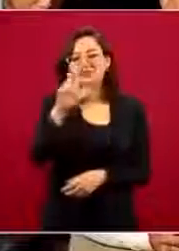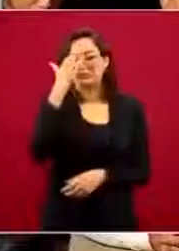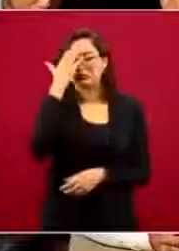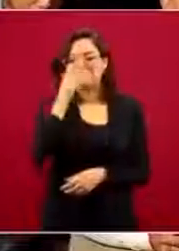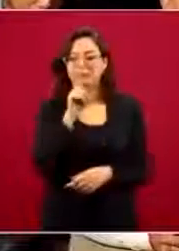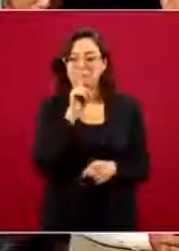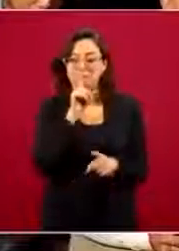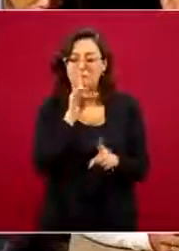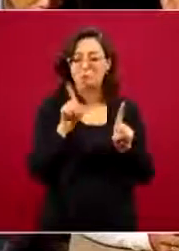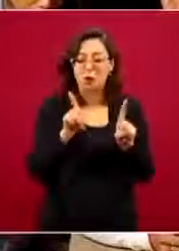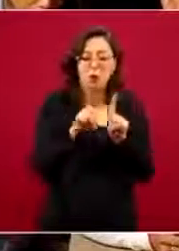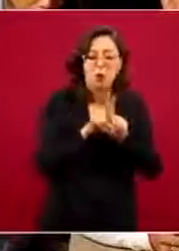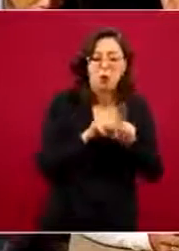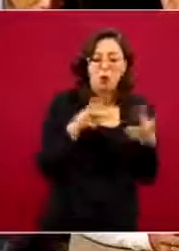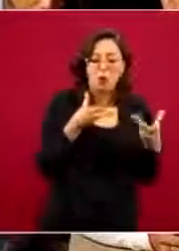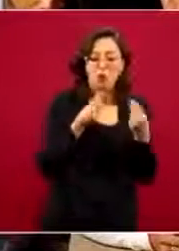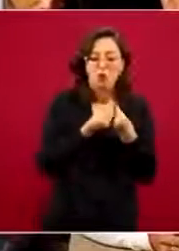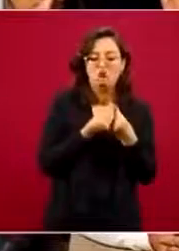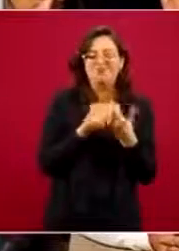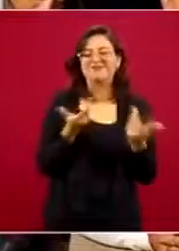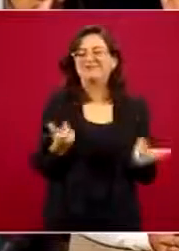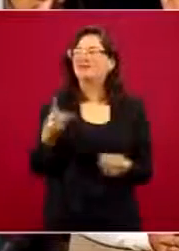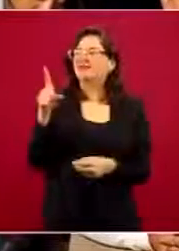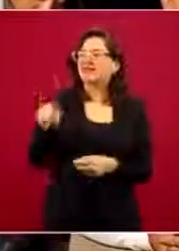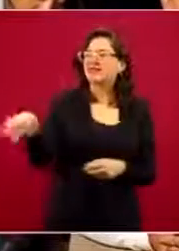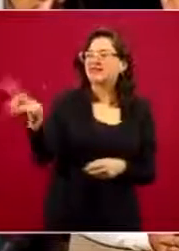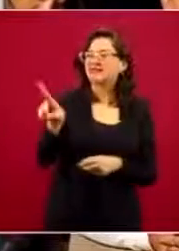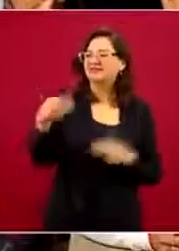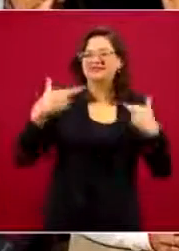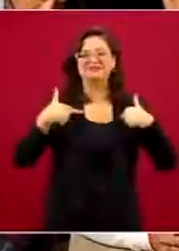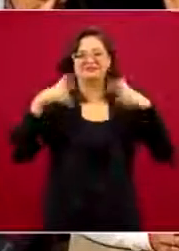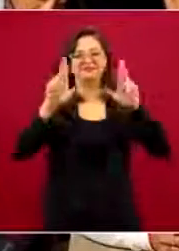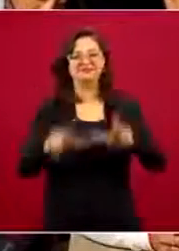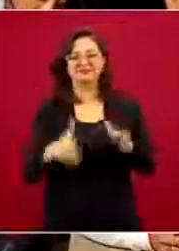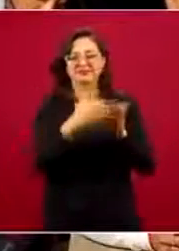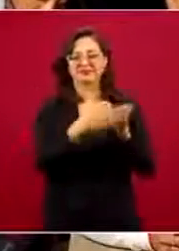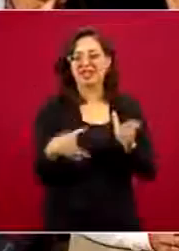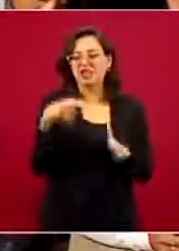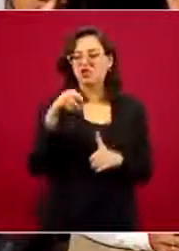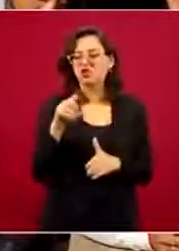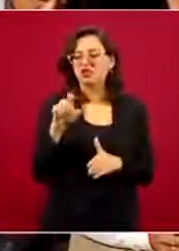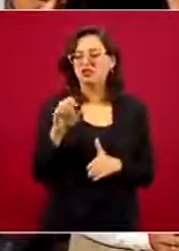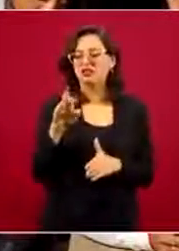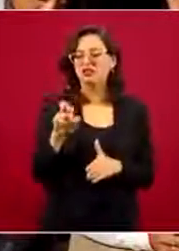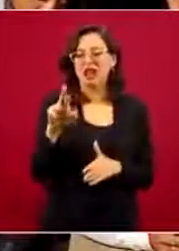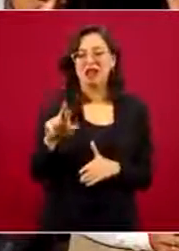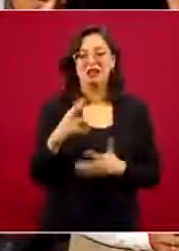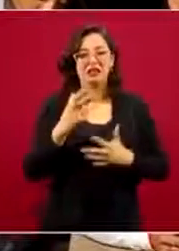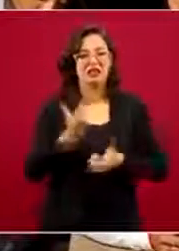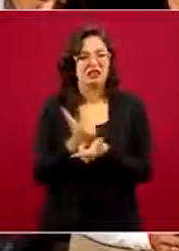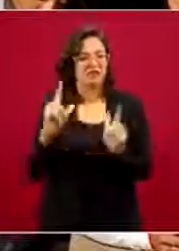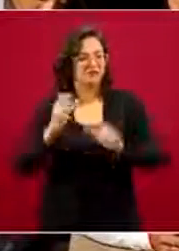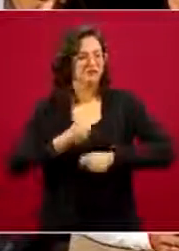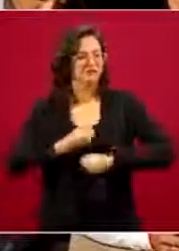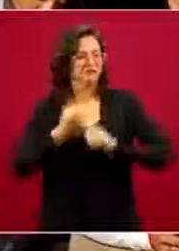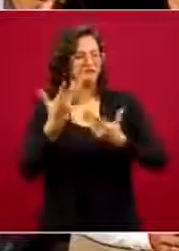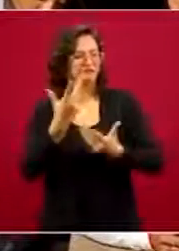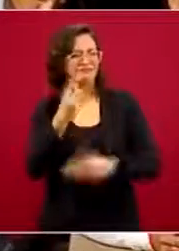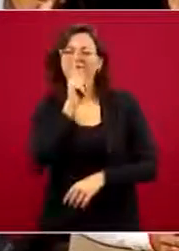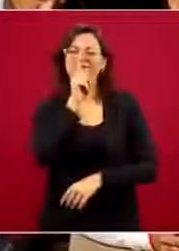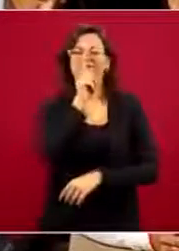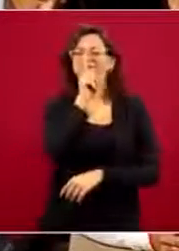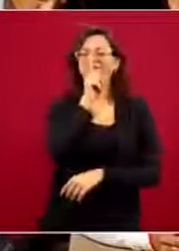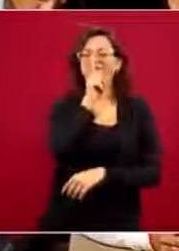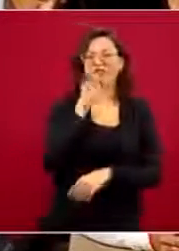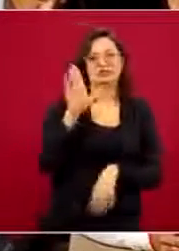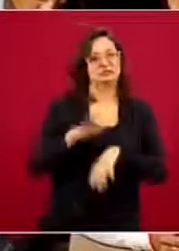Estos voceros del régimen neoliberal, presidente, están rebasando la línea de libertad de expresión, como lo